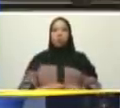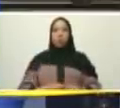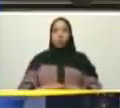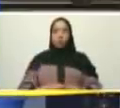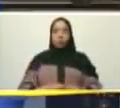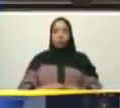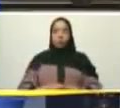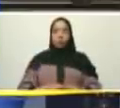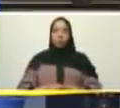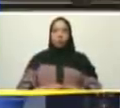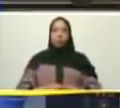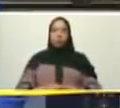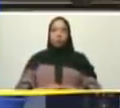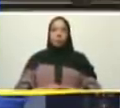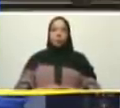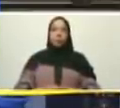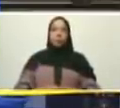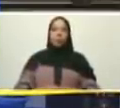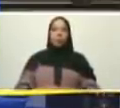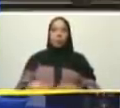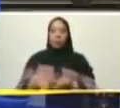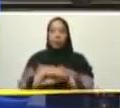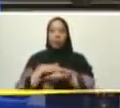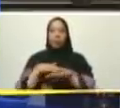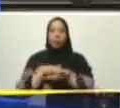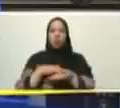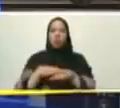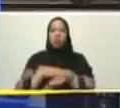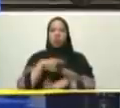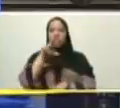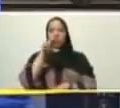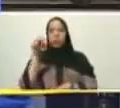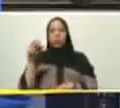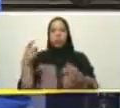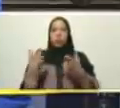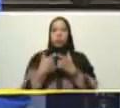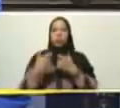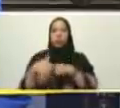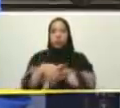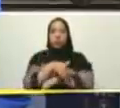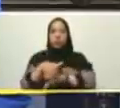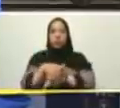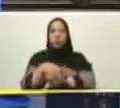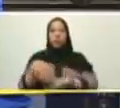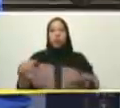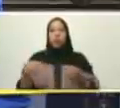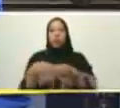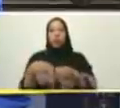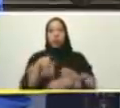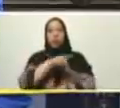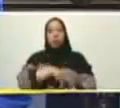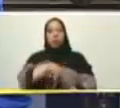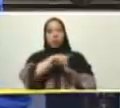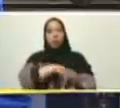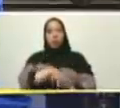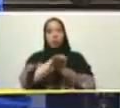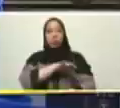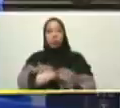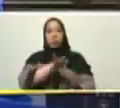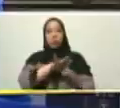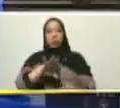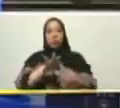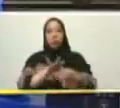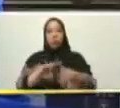el movimiento bolivariano revolucionario 200 el partido socialista unido de Venezuela el gran